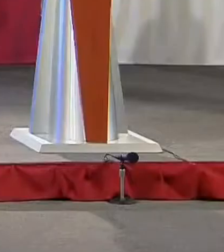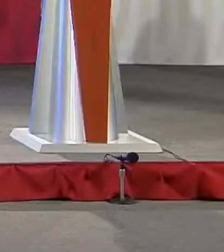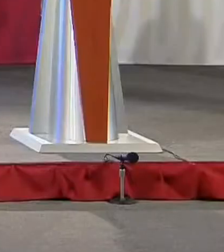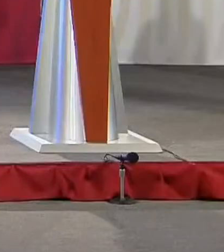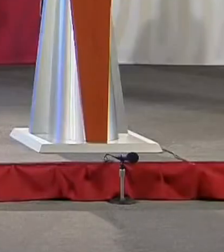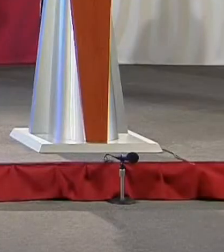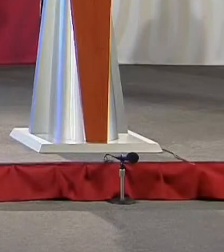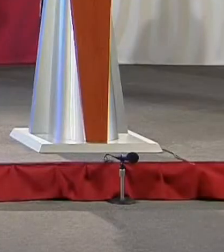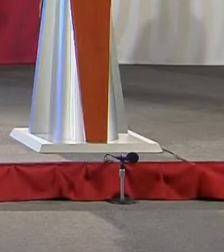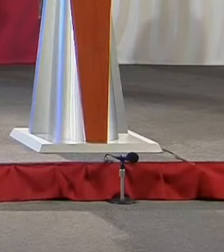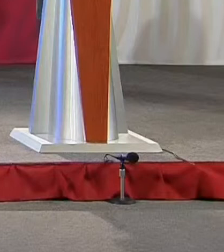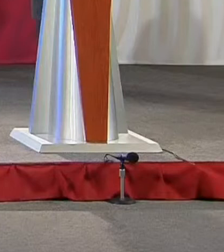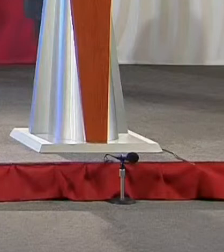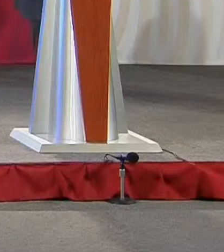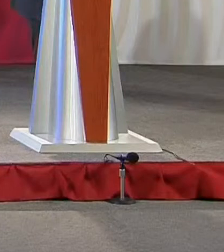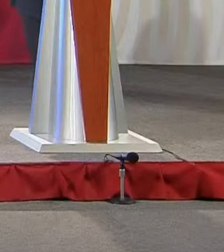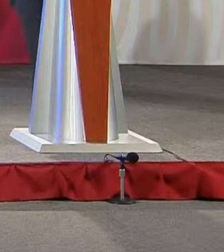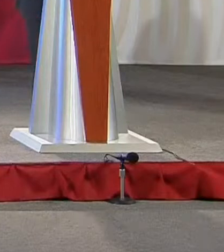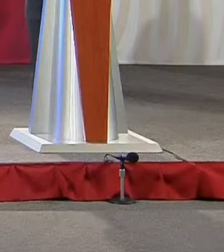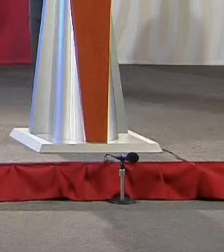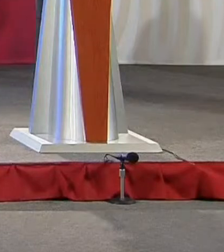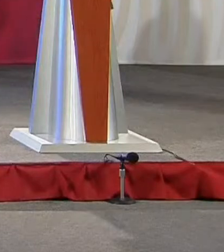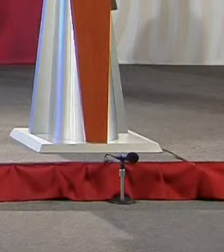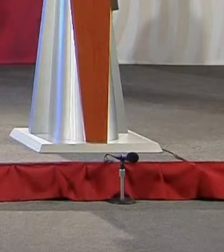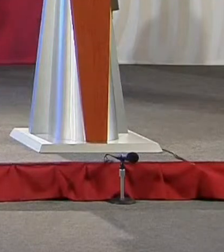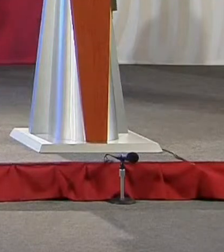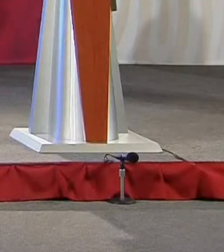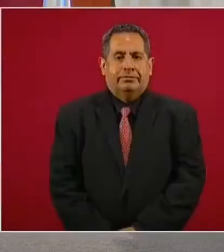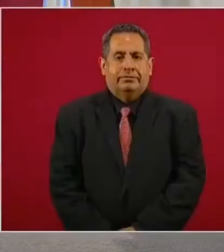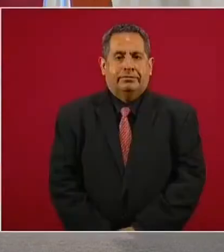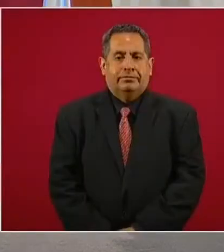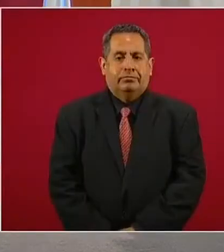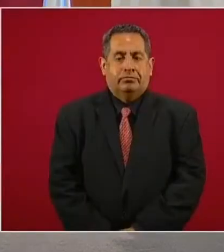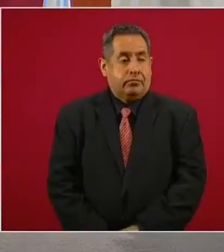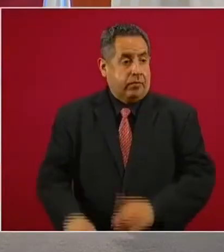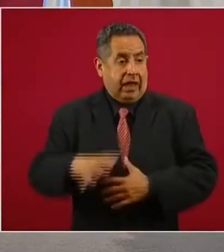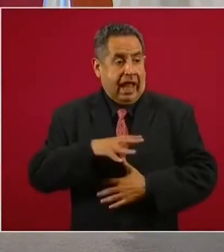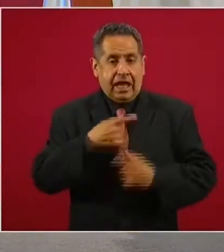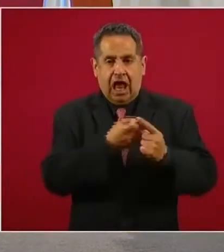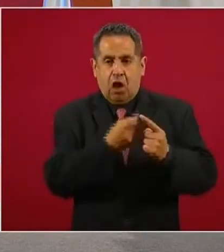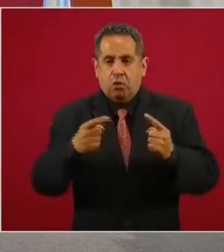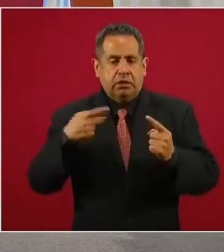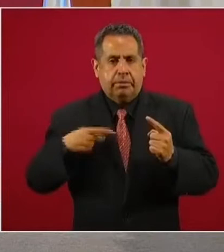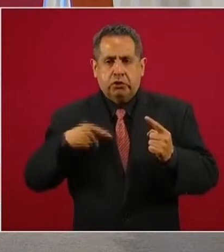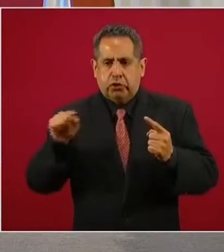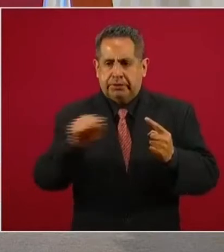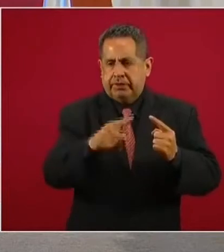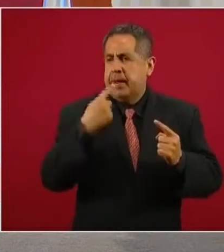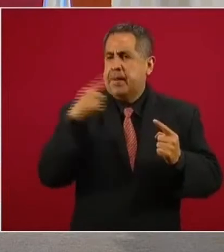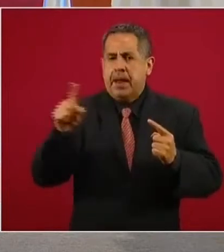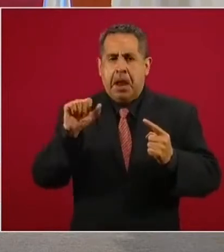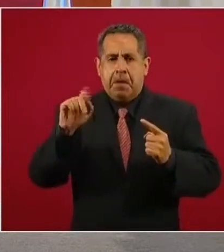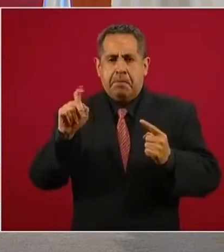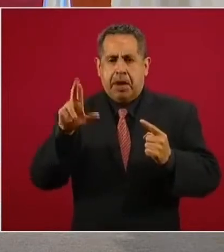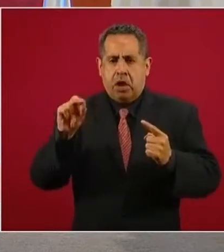Como había el tema de los amparos, que la gente no estaba muy de acuerdo con esta solución, se